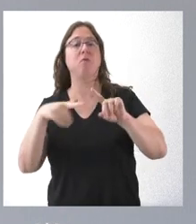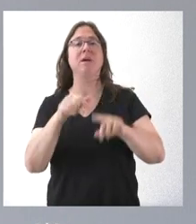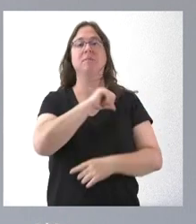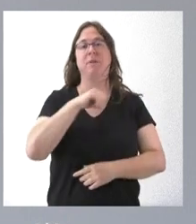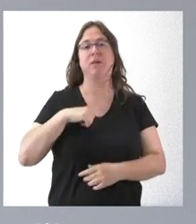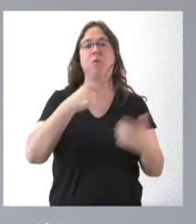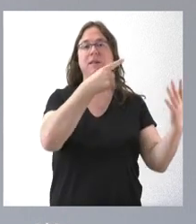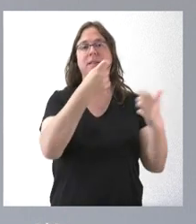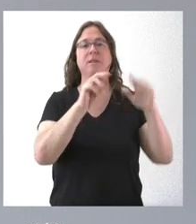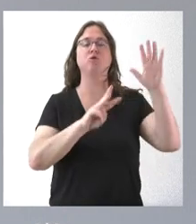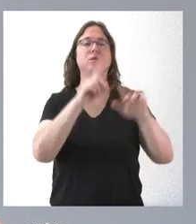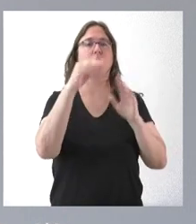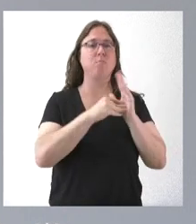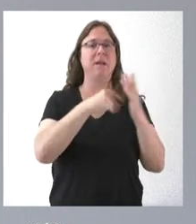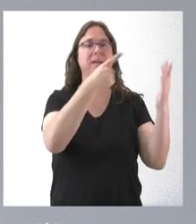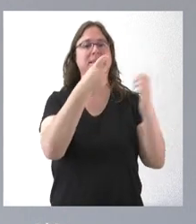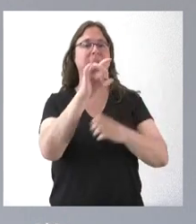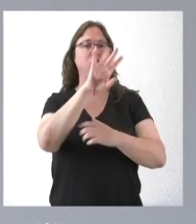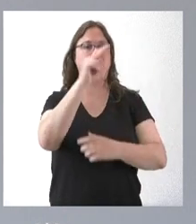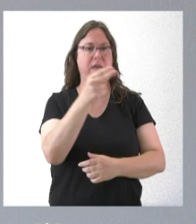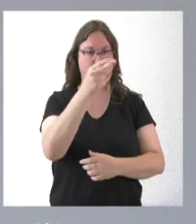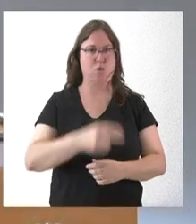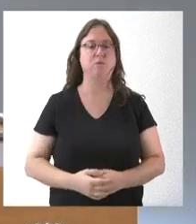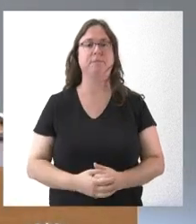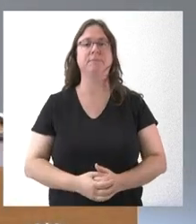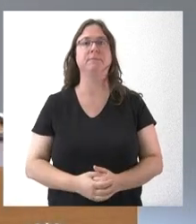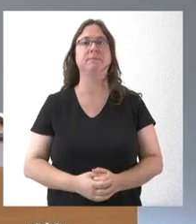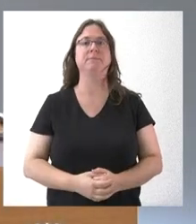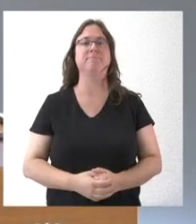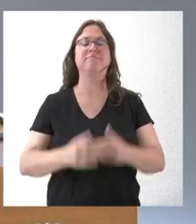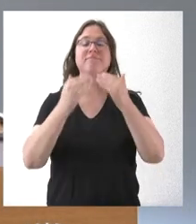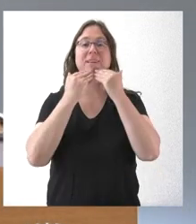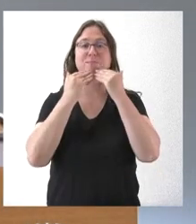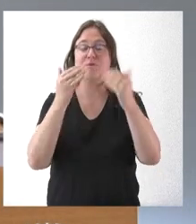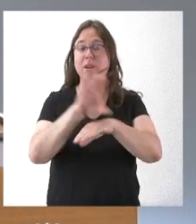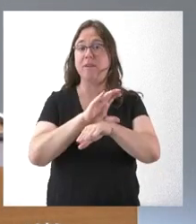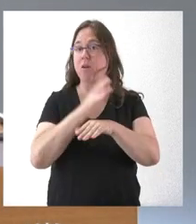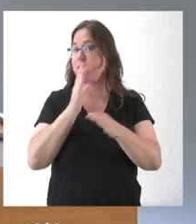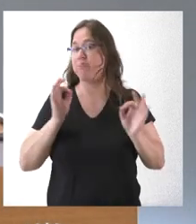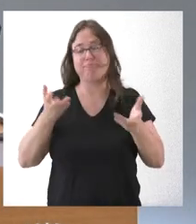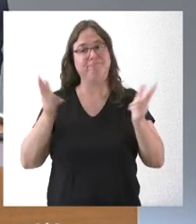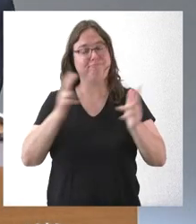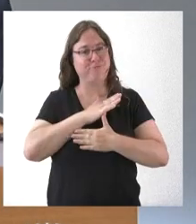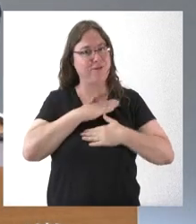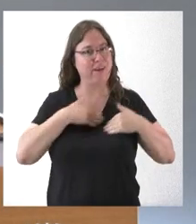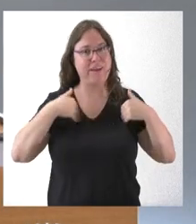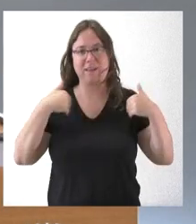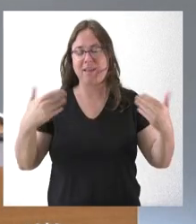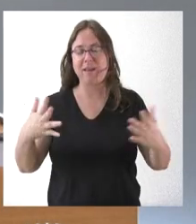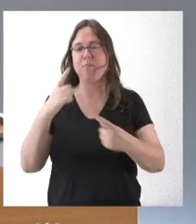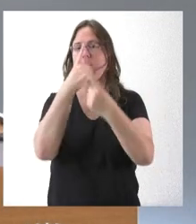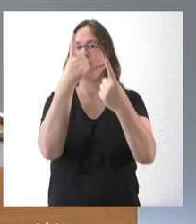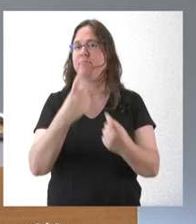681.615 euros. Muchas gracias, consejero. Y estamos a su disposición, como siempre, para cualquier